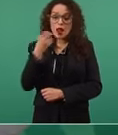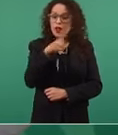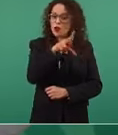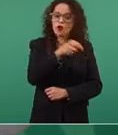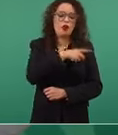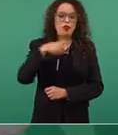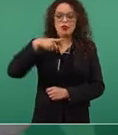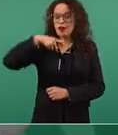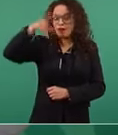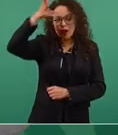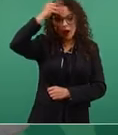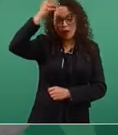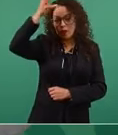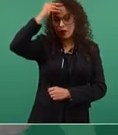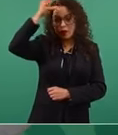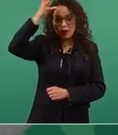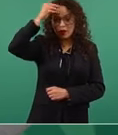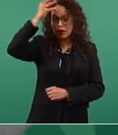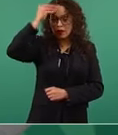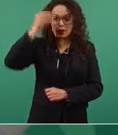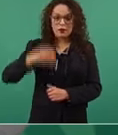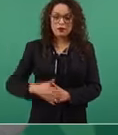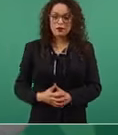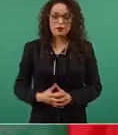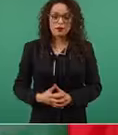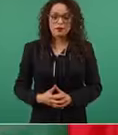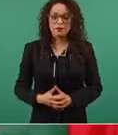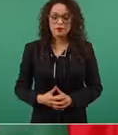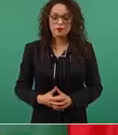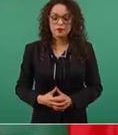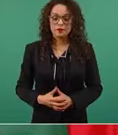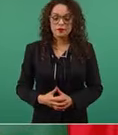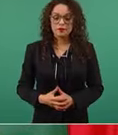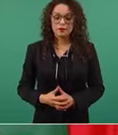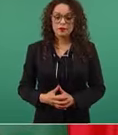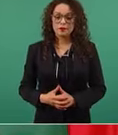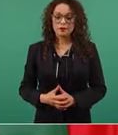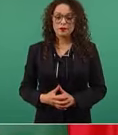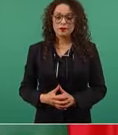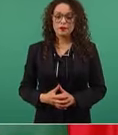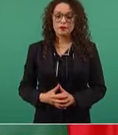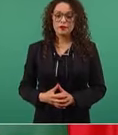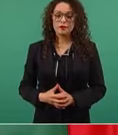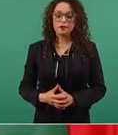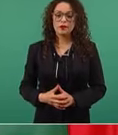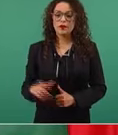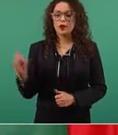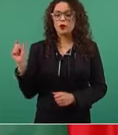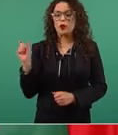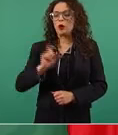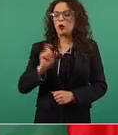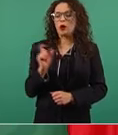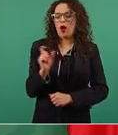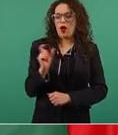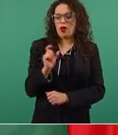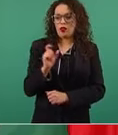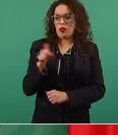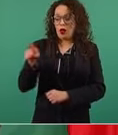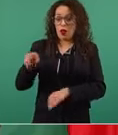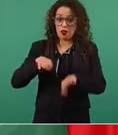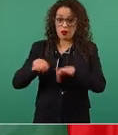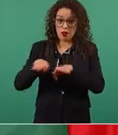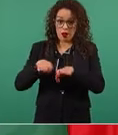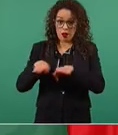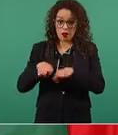se ejerce el noble oficio del